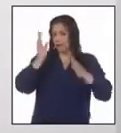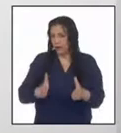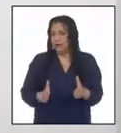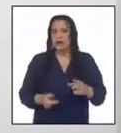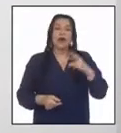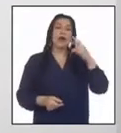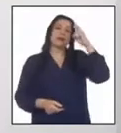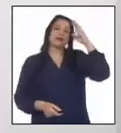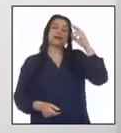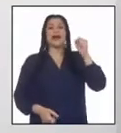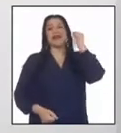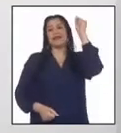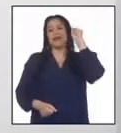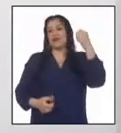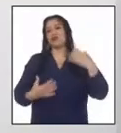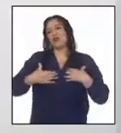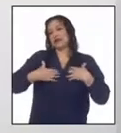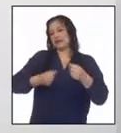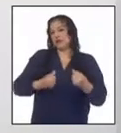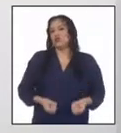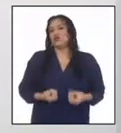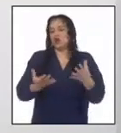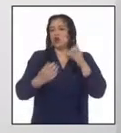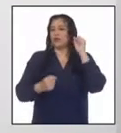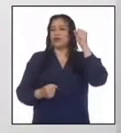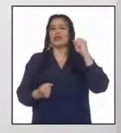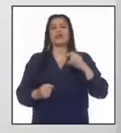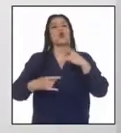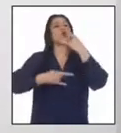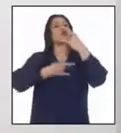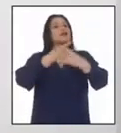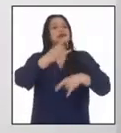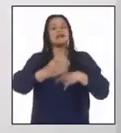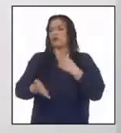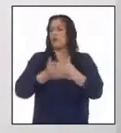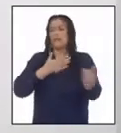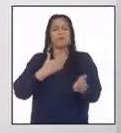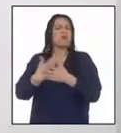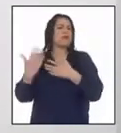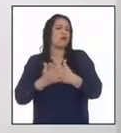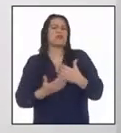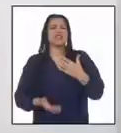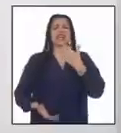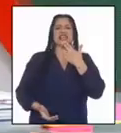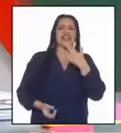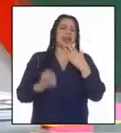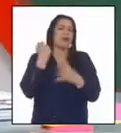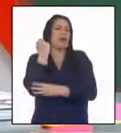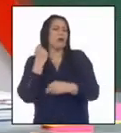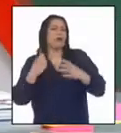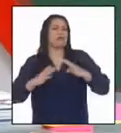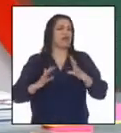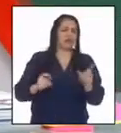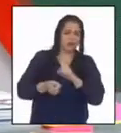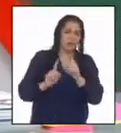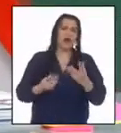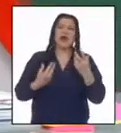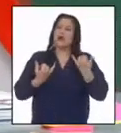población, por lo que el derecho a la salud se estableció como un derecho universal sin distinciones para la población. Aquí